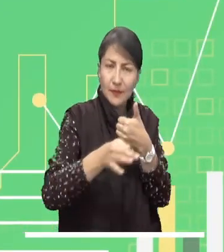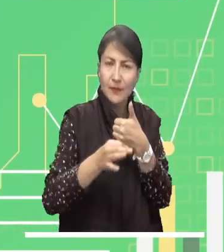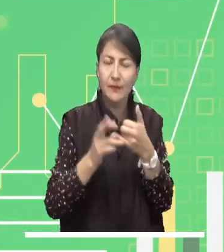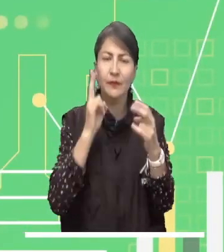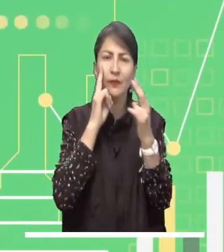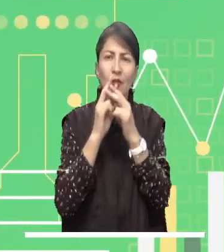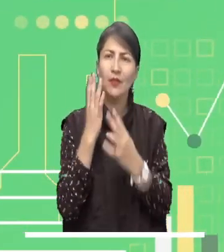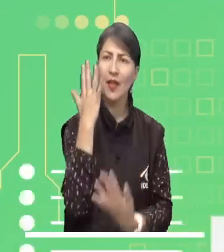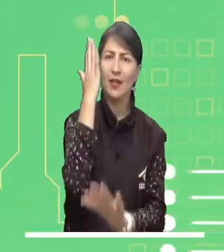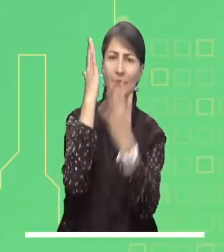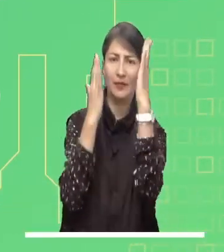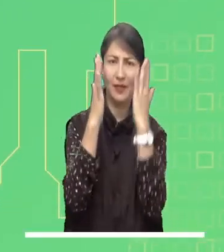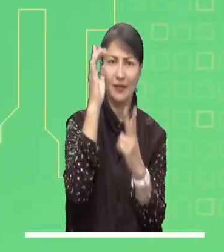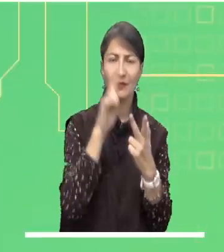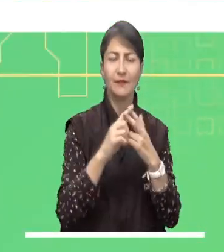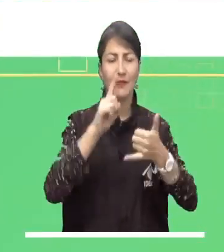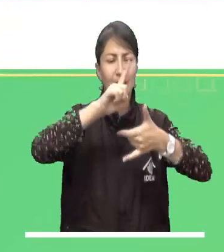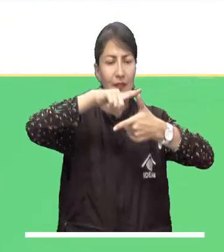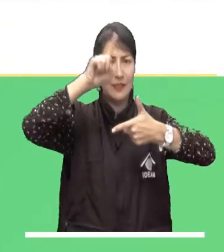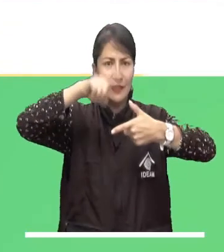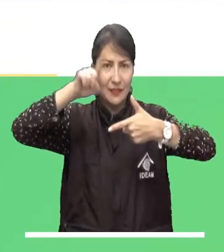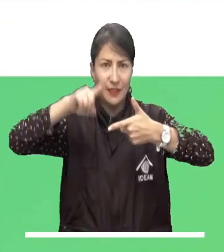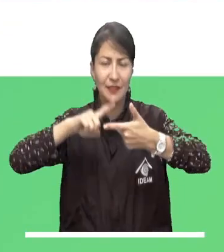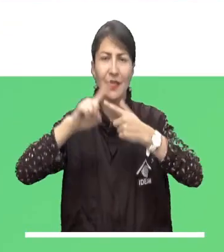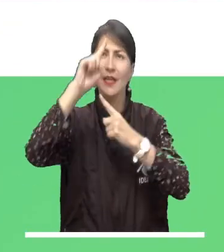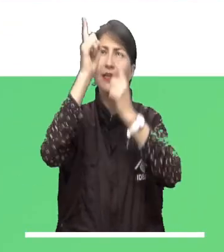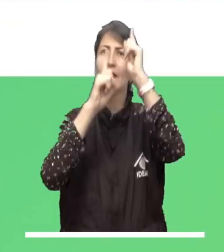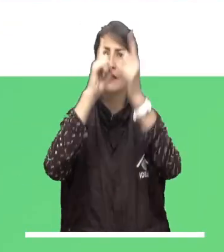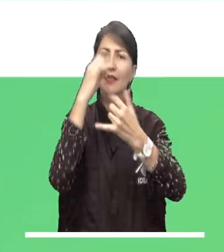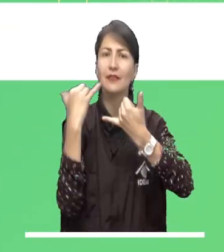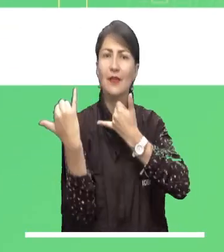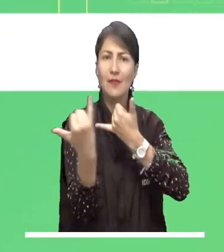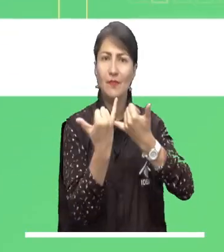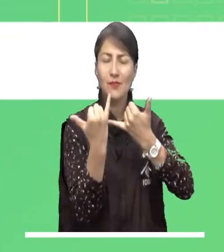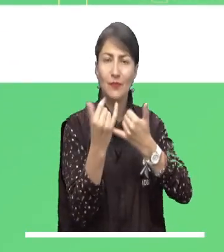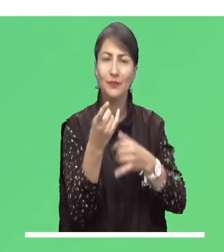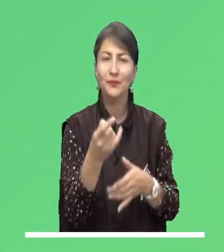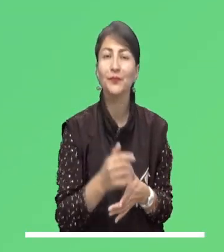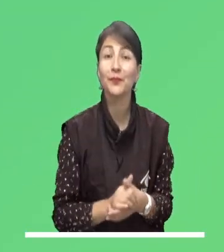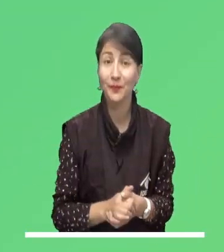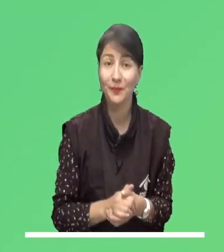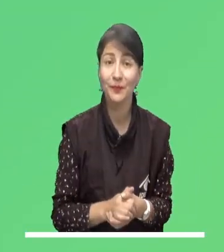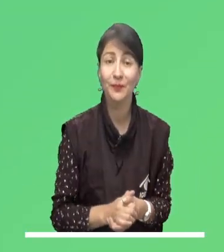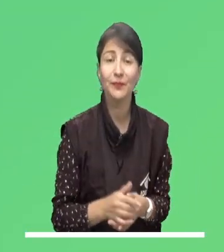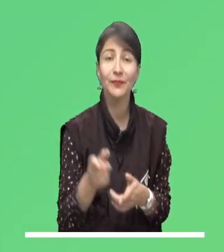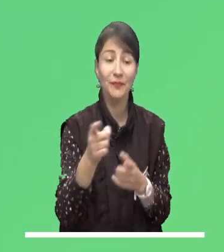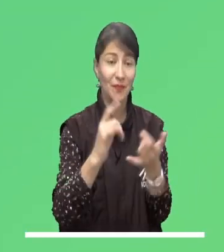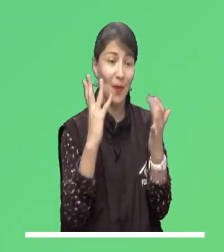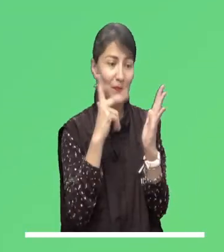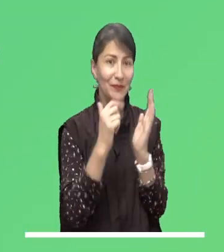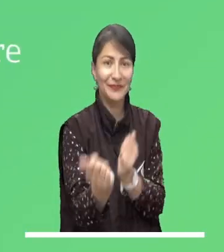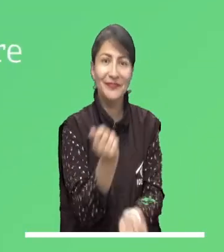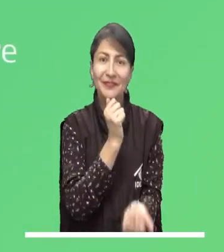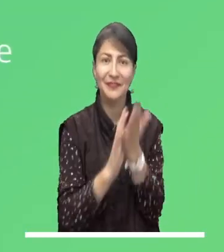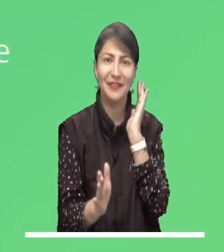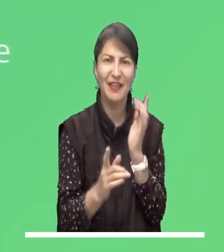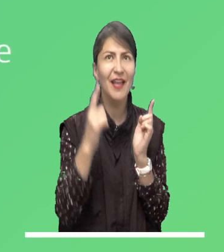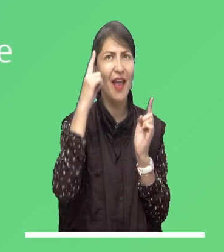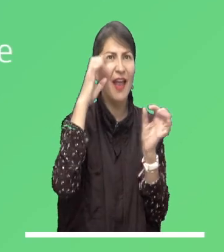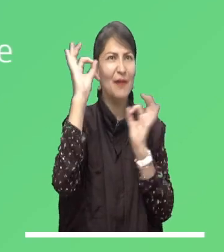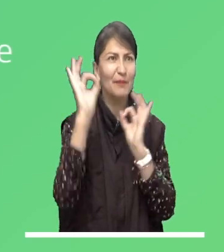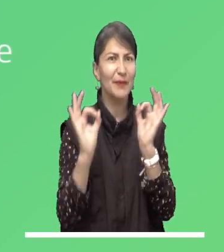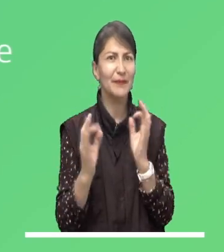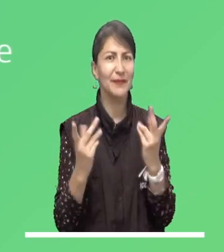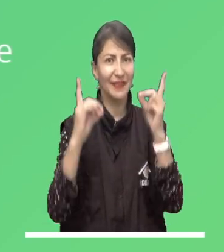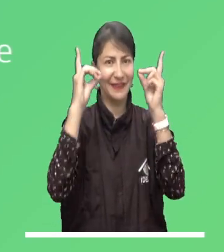deforestación, estadísticas de rayos y otros datos de interés. Descárguela gratis, planee su día y